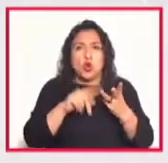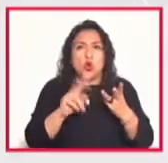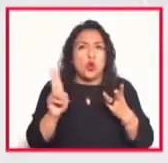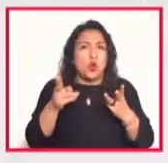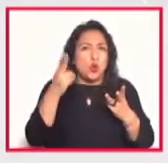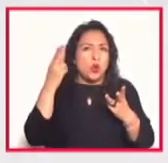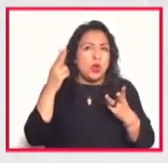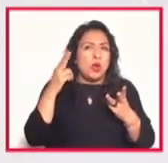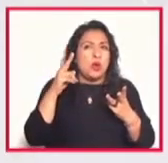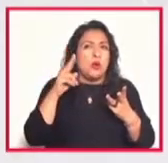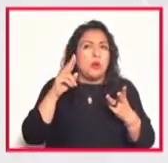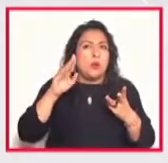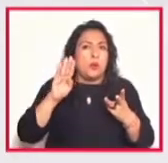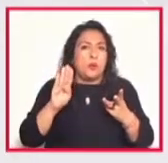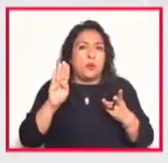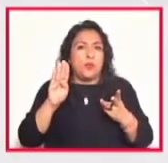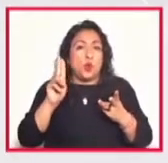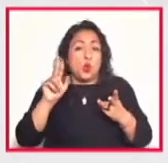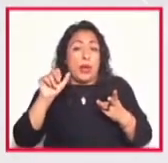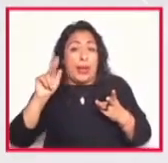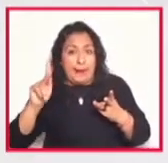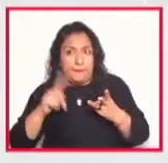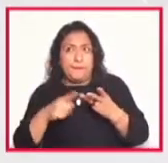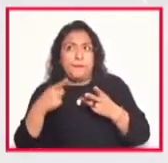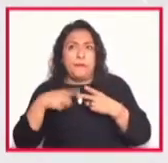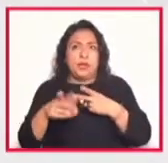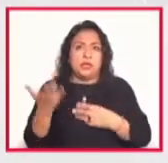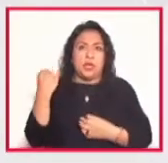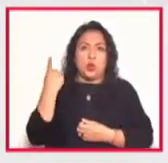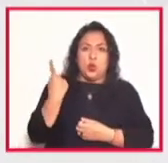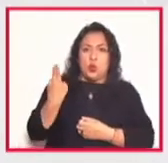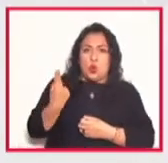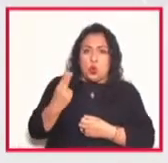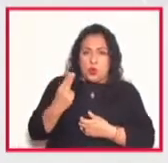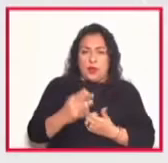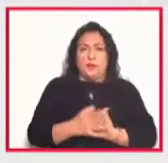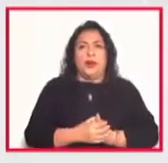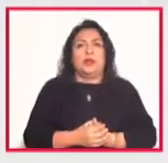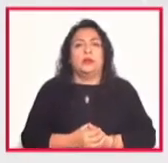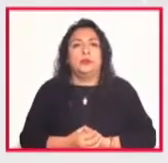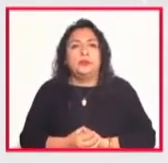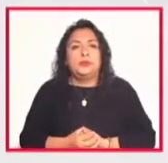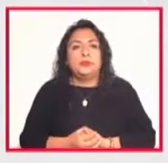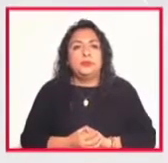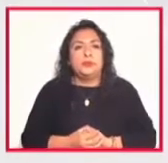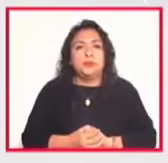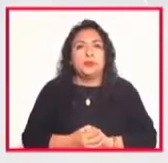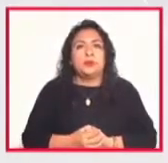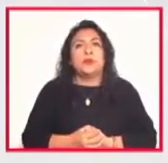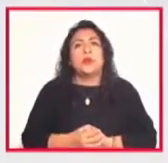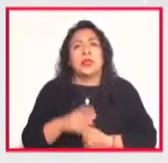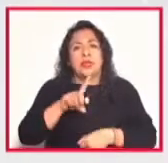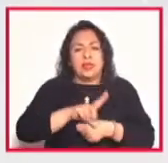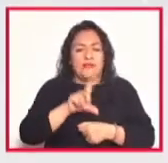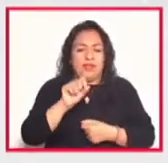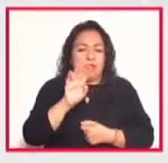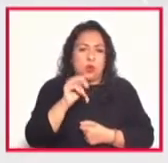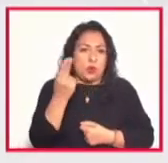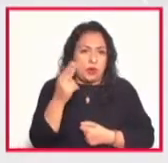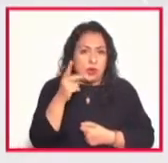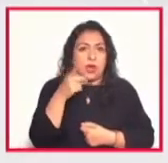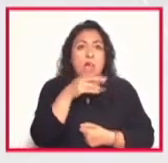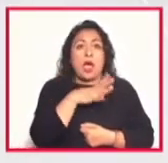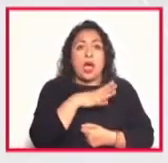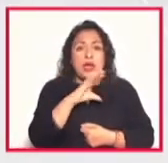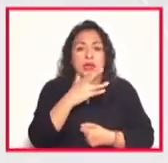Autónoma de Puebla que iniciaron el pasado 1 de noviembre pues el 29 de noviembre tuvimos a Christian Schmidt